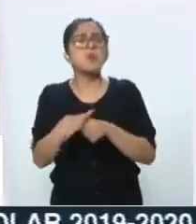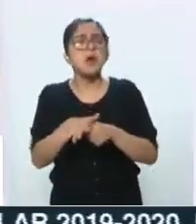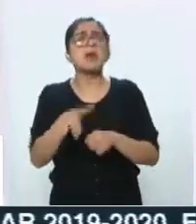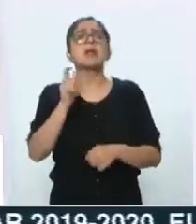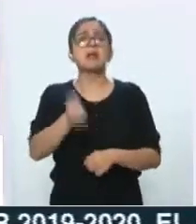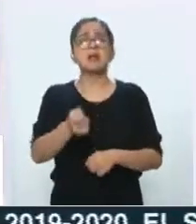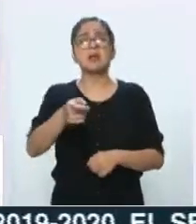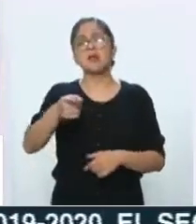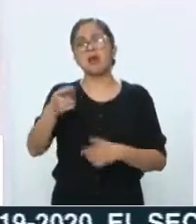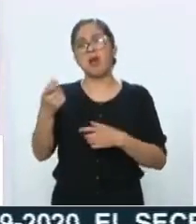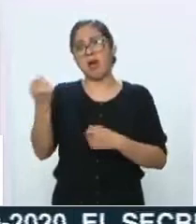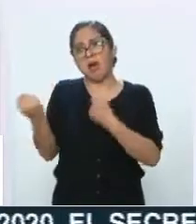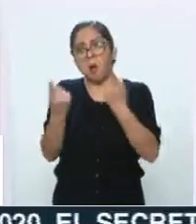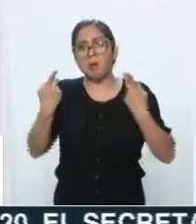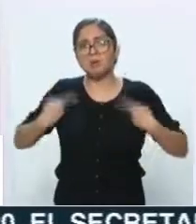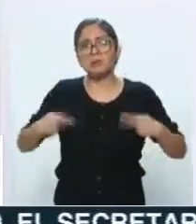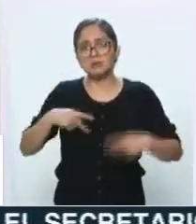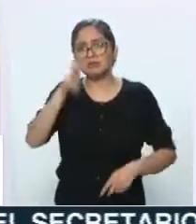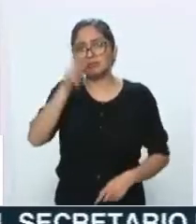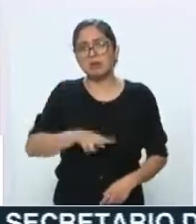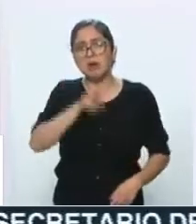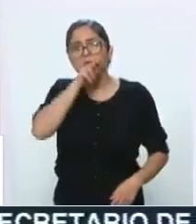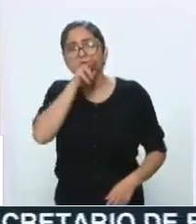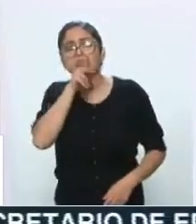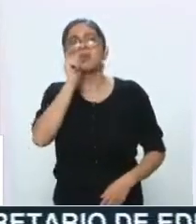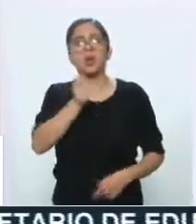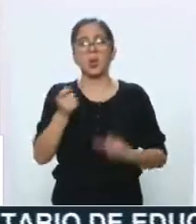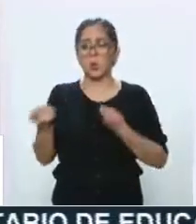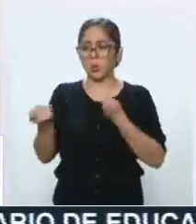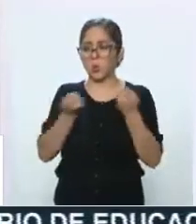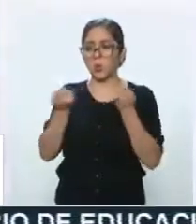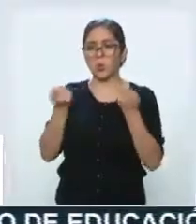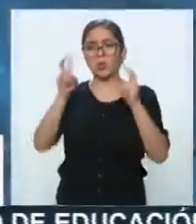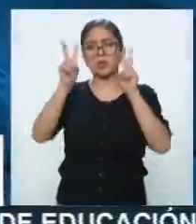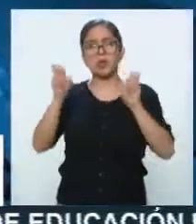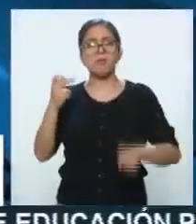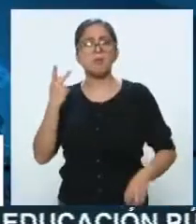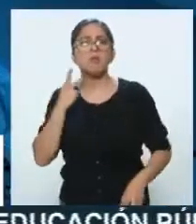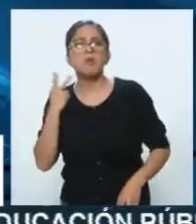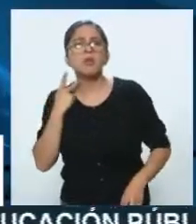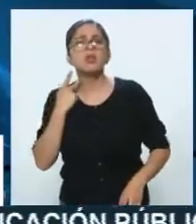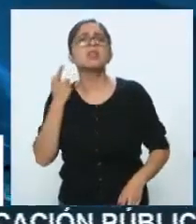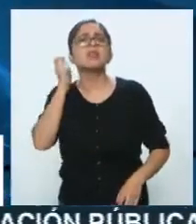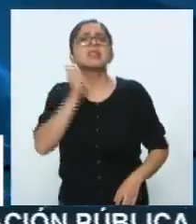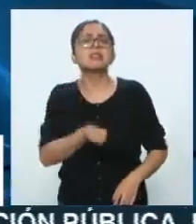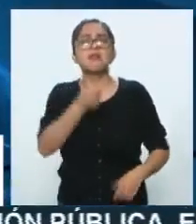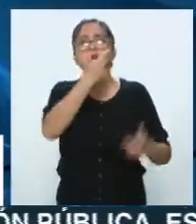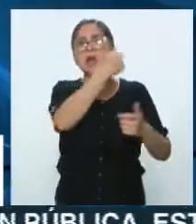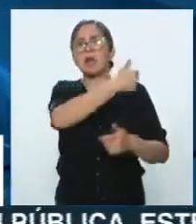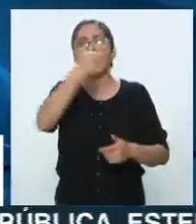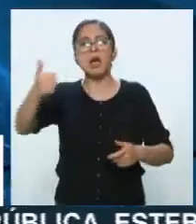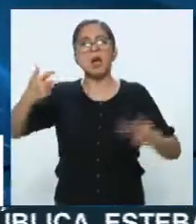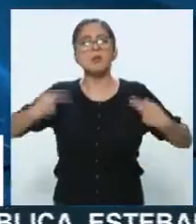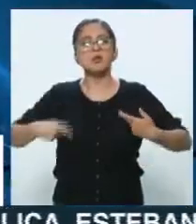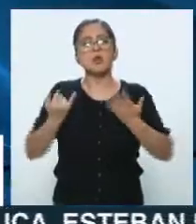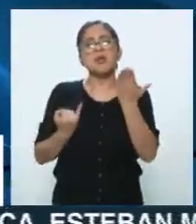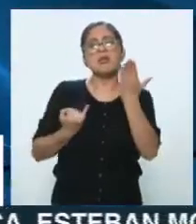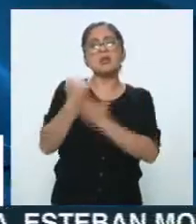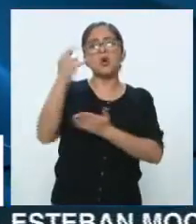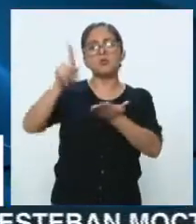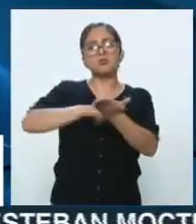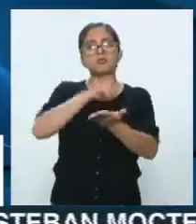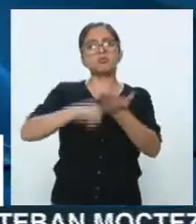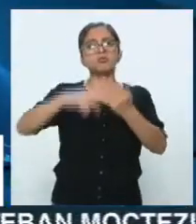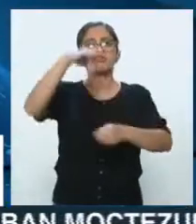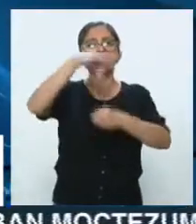es enormemente preocupante, que funcionó como un control político, que es la democracia sindical y los derechos laborales.